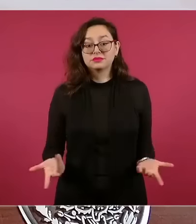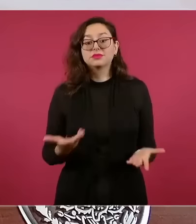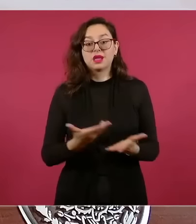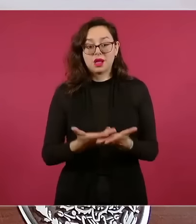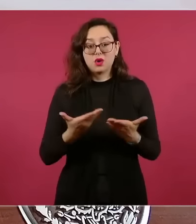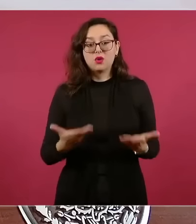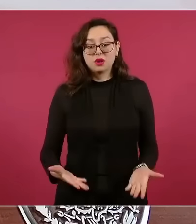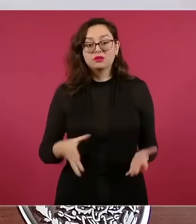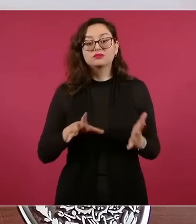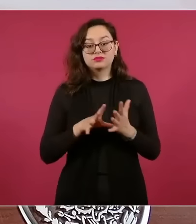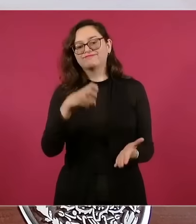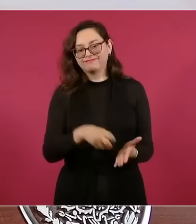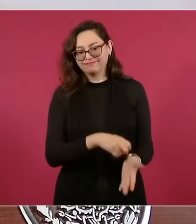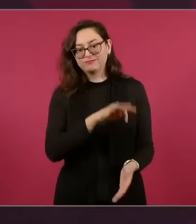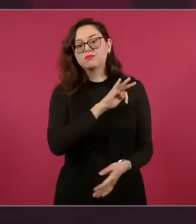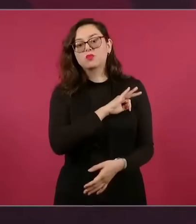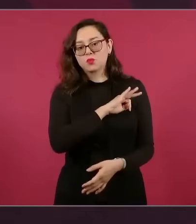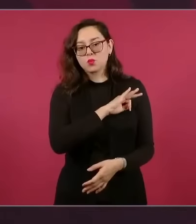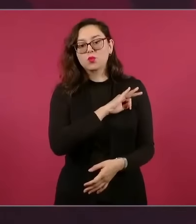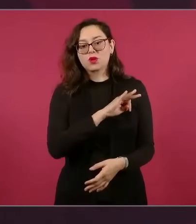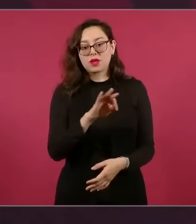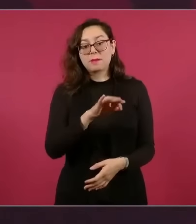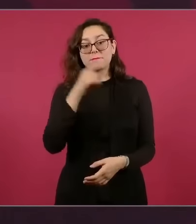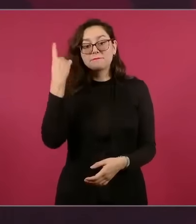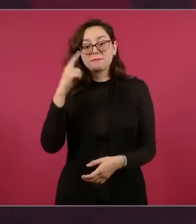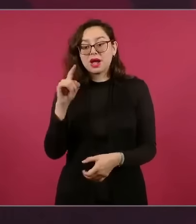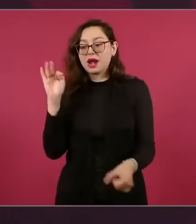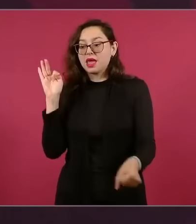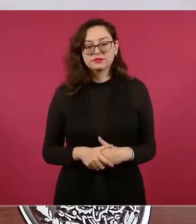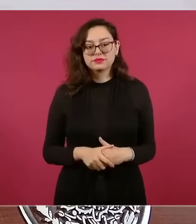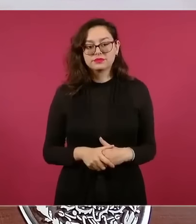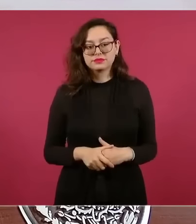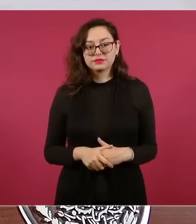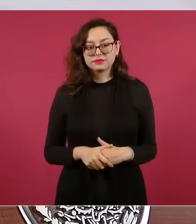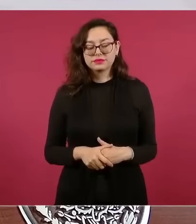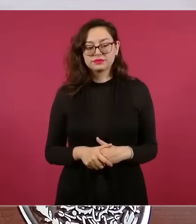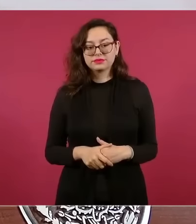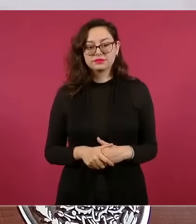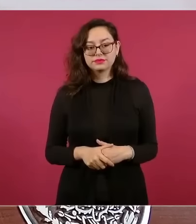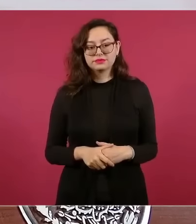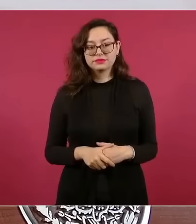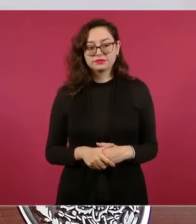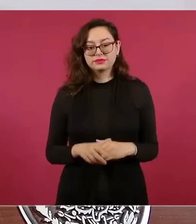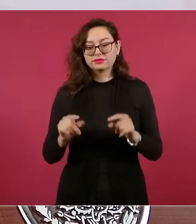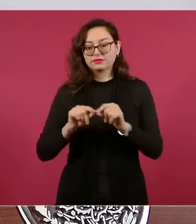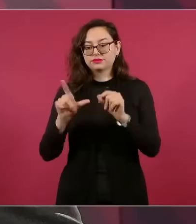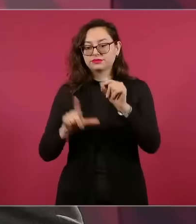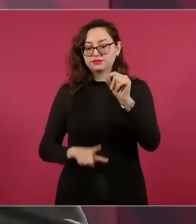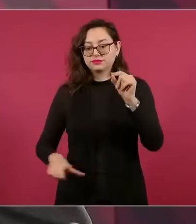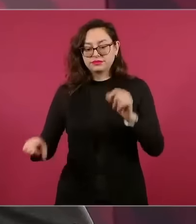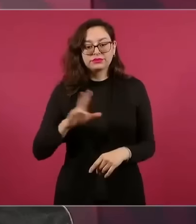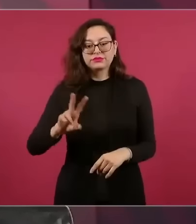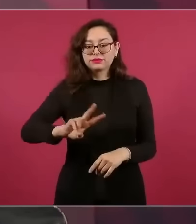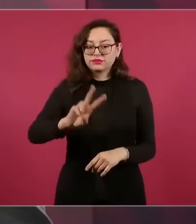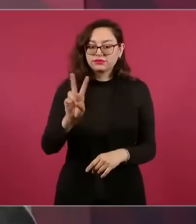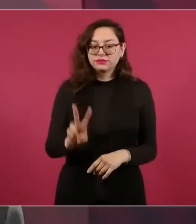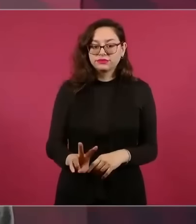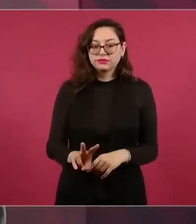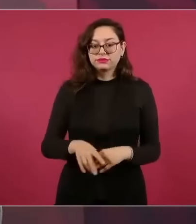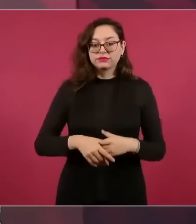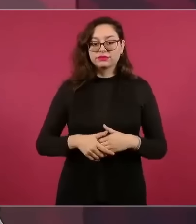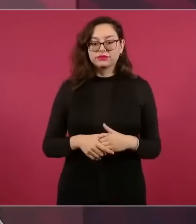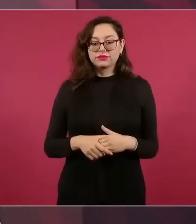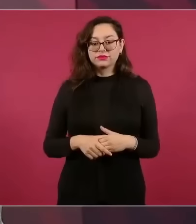hacer reformas constitucionales en beneficio del pueblo para que se imparta justicia y que